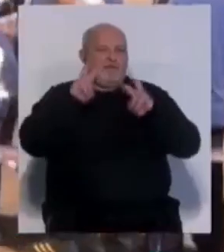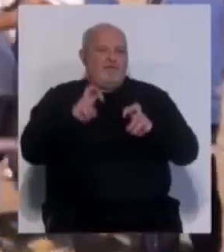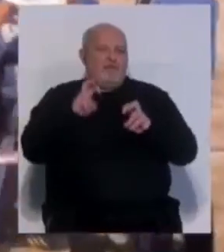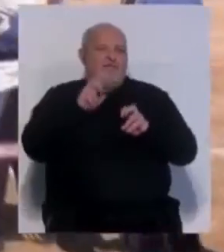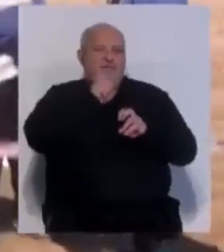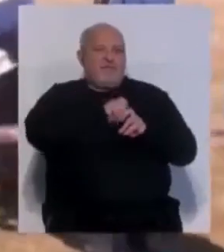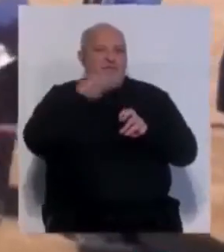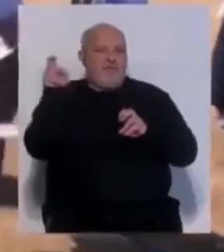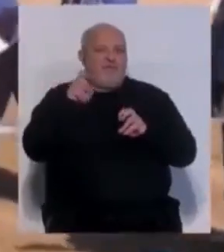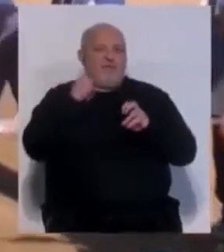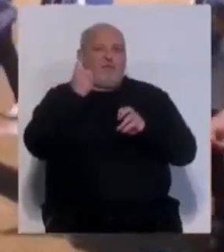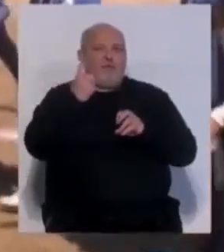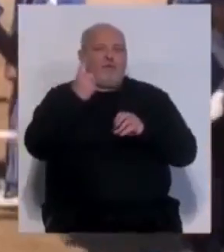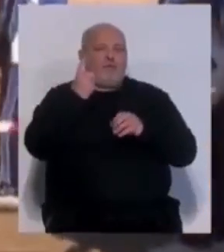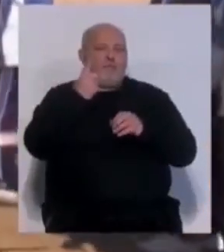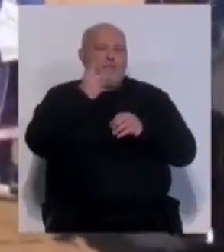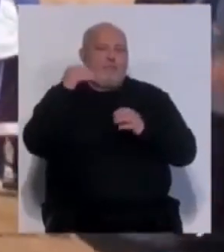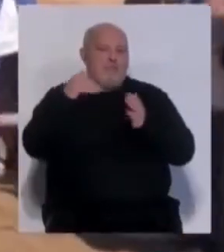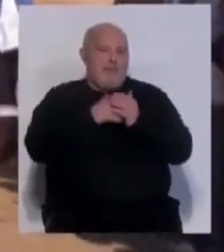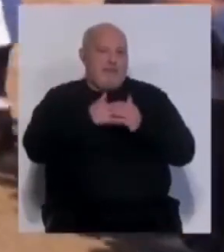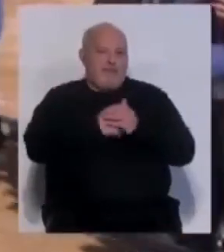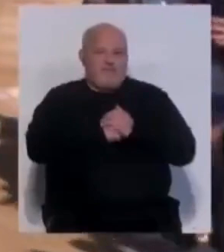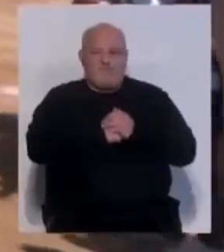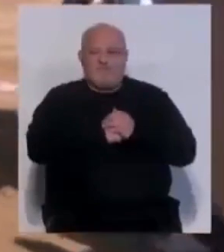realiza la Fundación 1 entre 100.000.